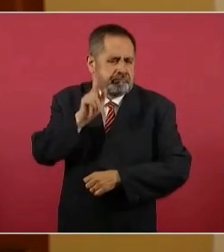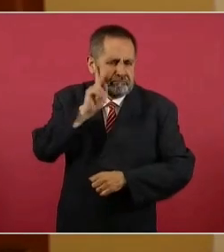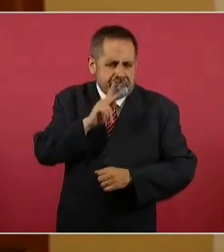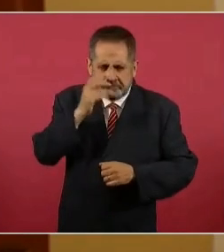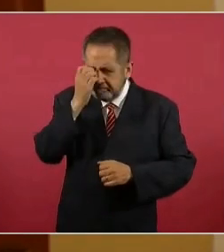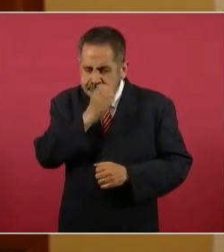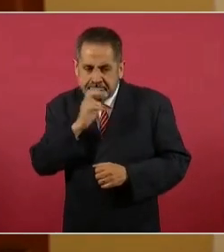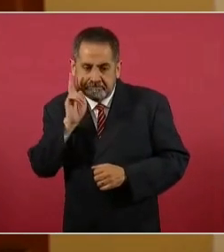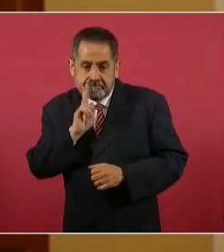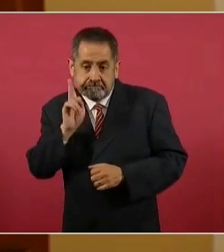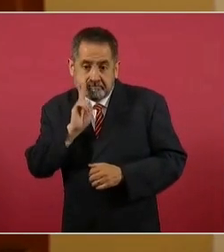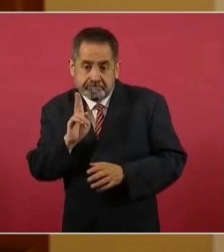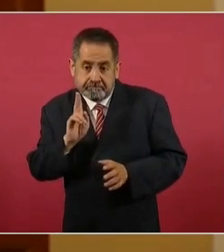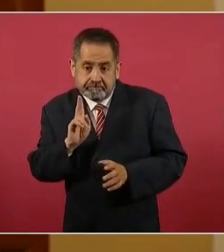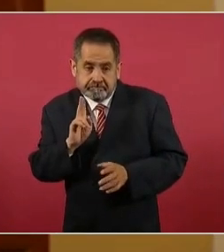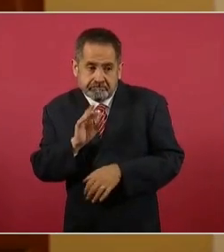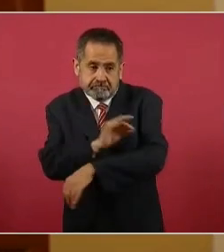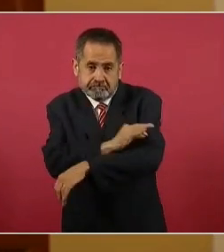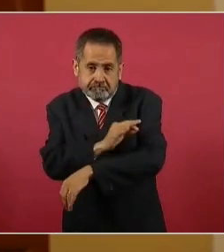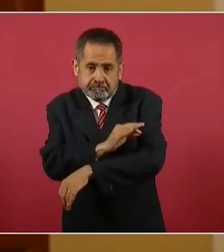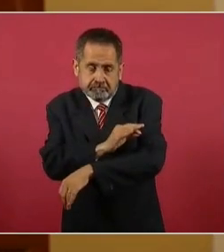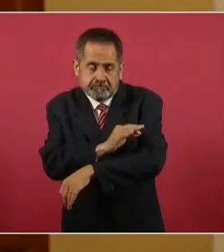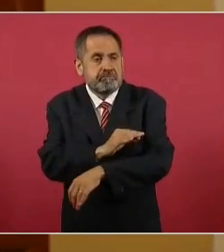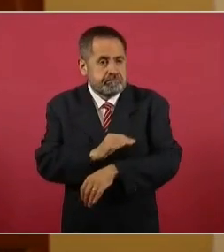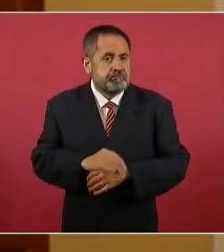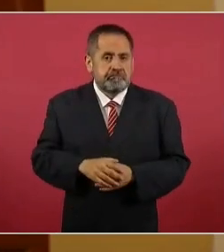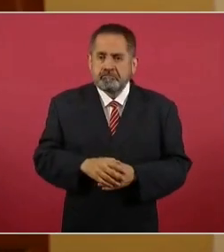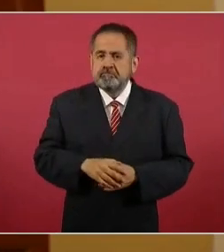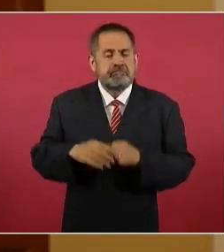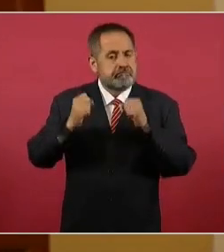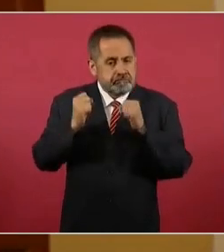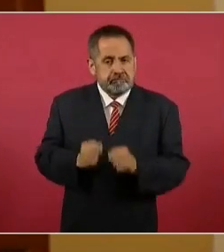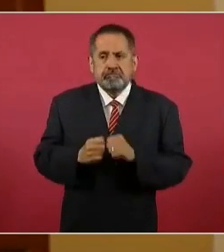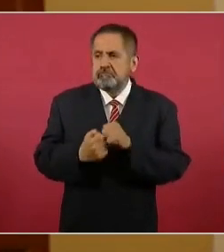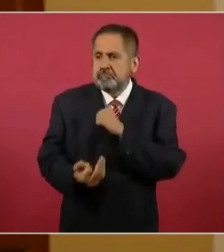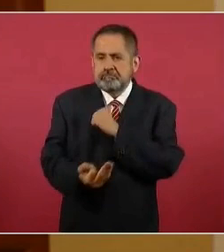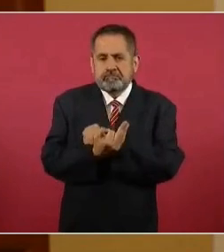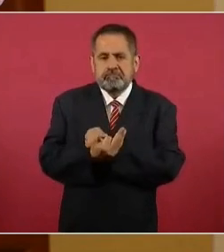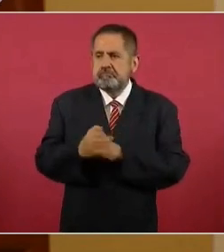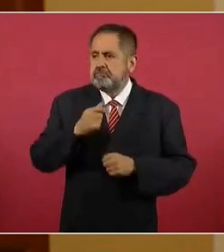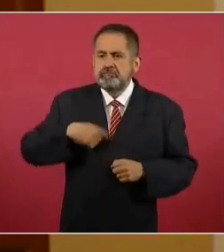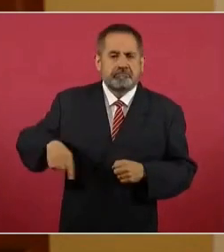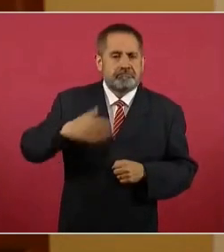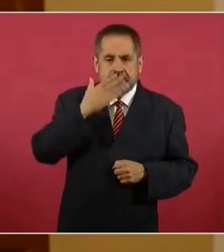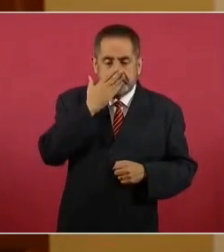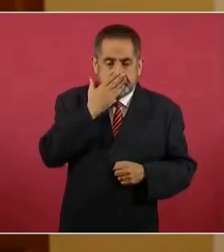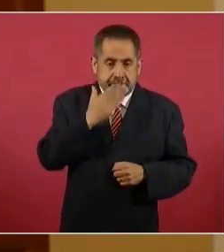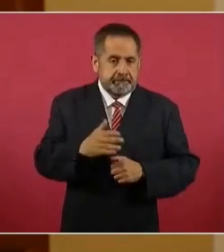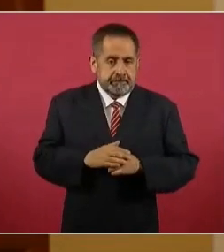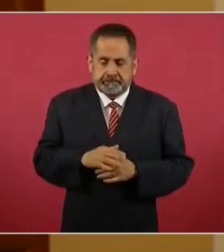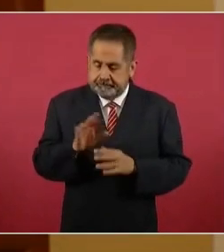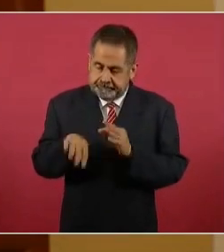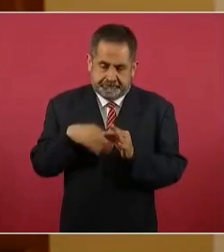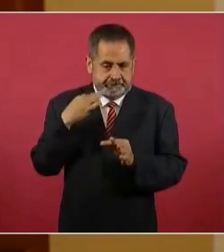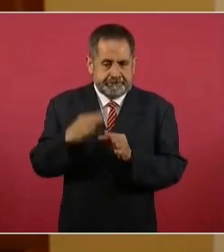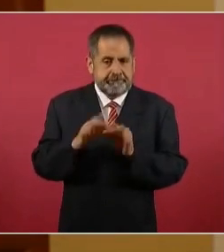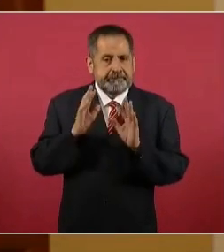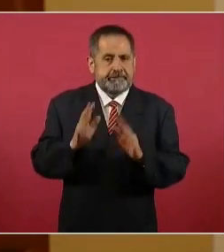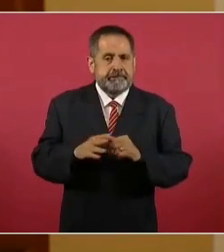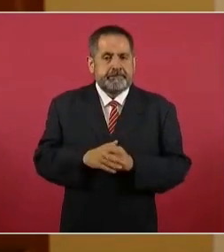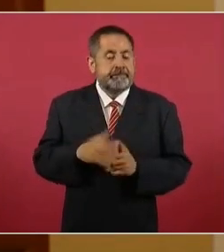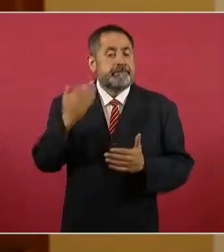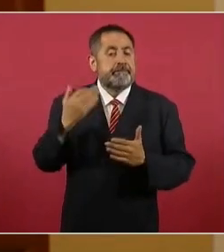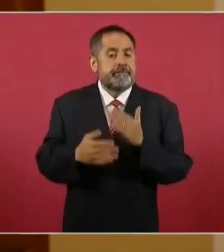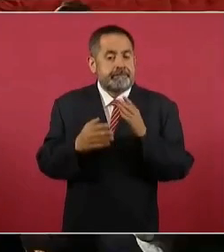demostrando que es un desarrollo vacunal seguro y que genera protección en humanos. Y hemos ya concluido con éxito la